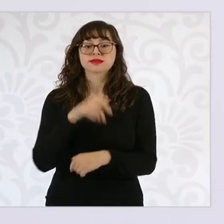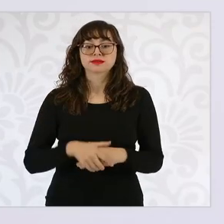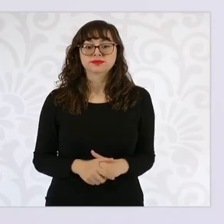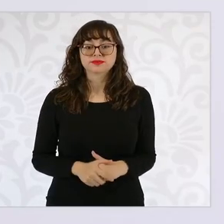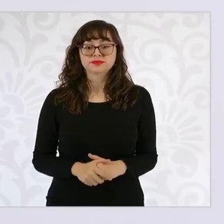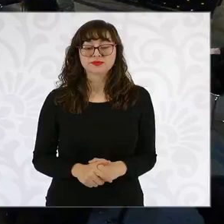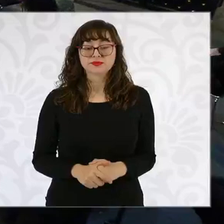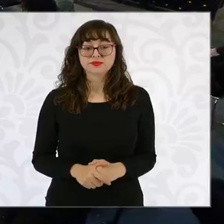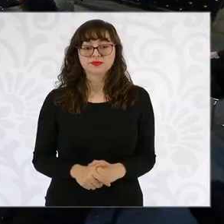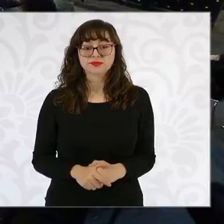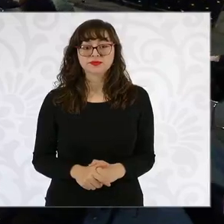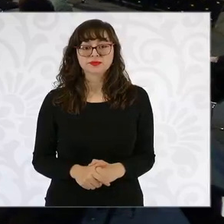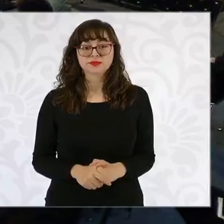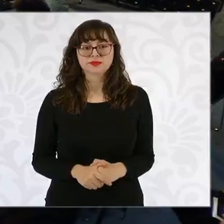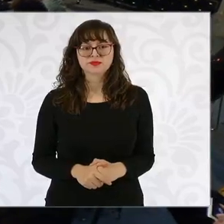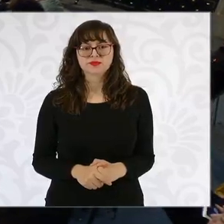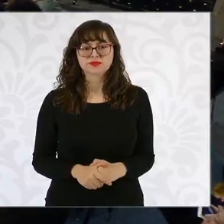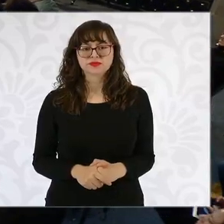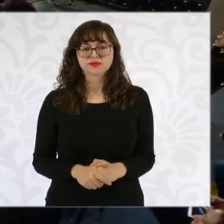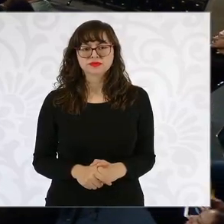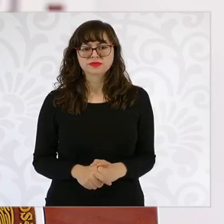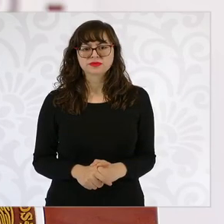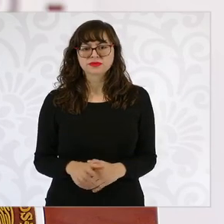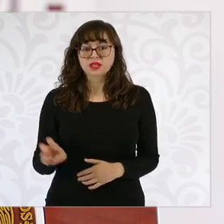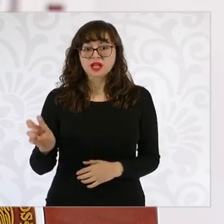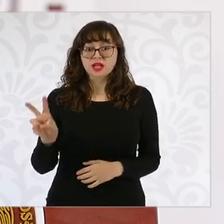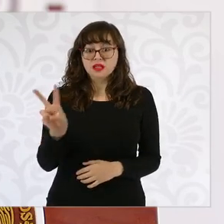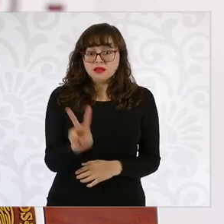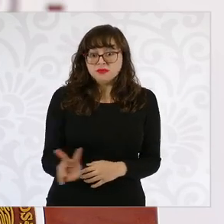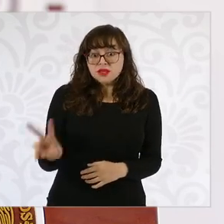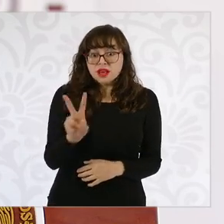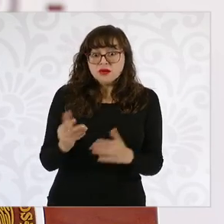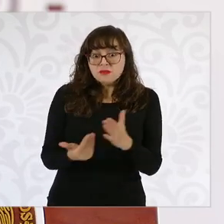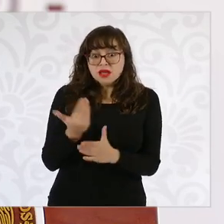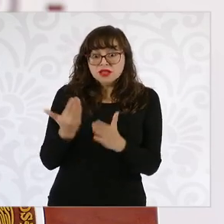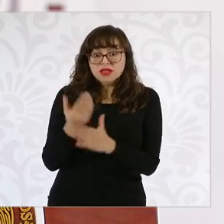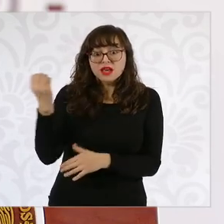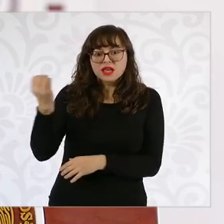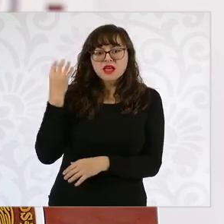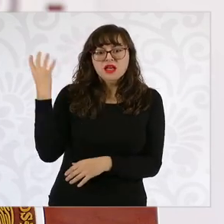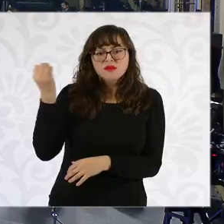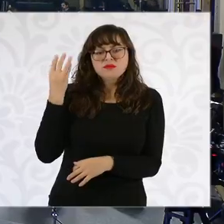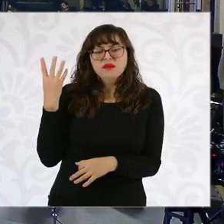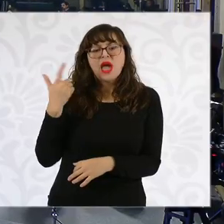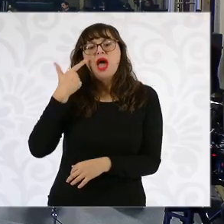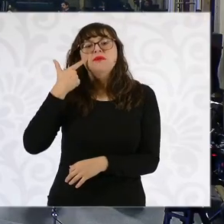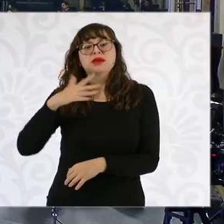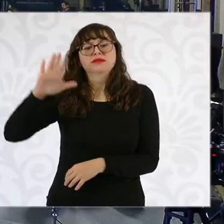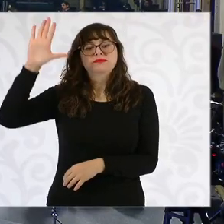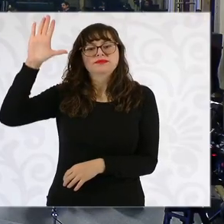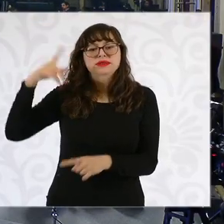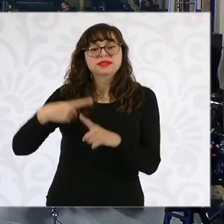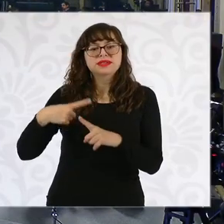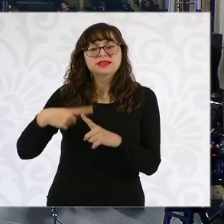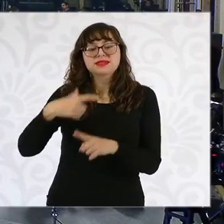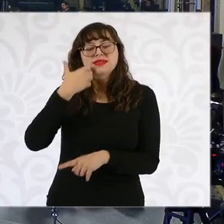A ver, ¿quieren que haya mañana o el viernes? Levante la mano quien quiere que haya mañana o el viernes.